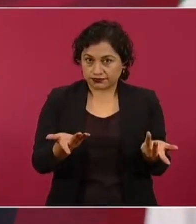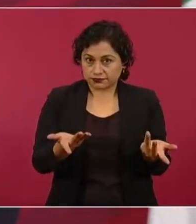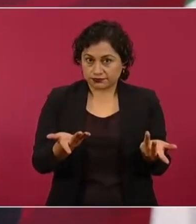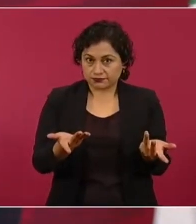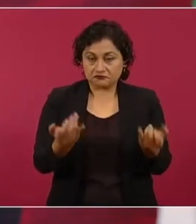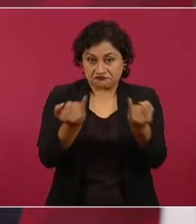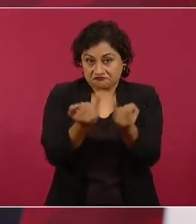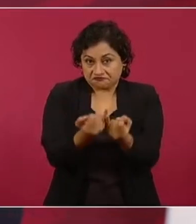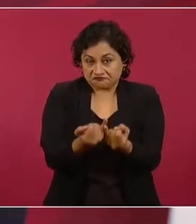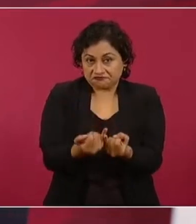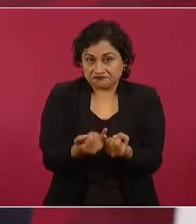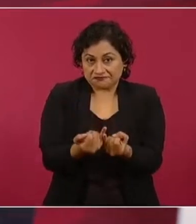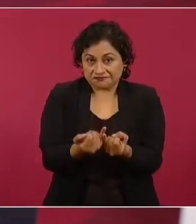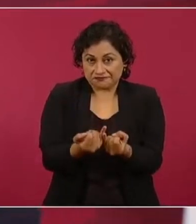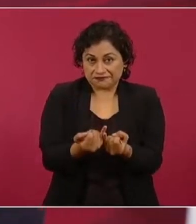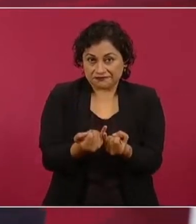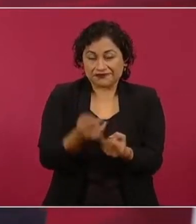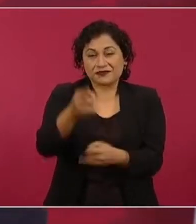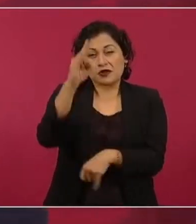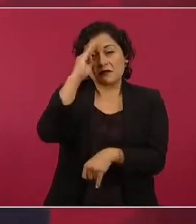No hay que tenerle miedo al pueblo.